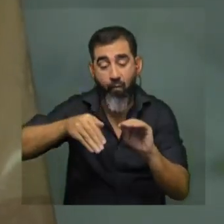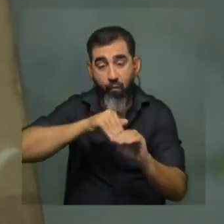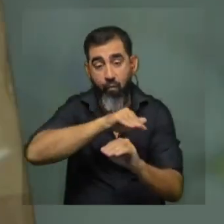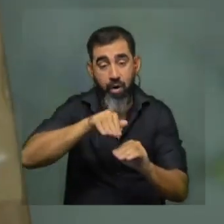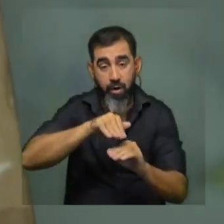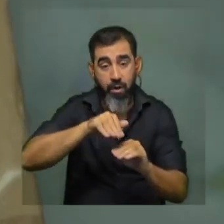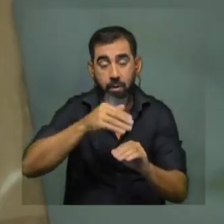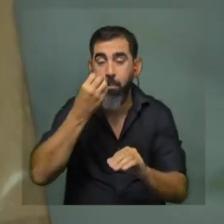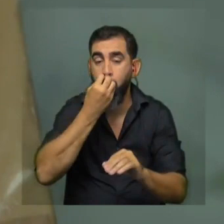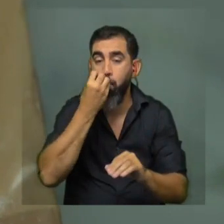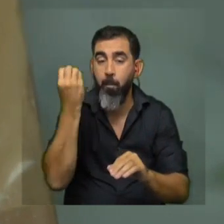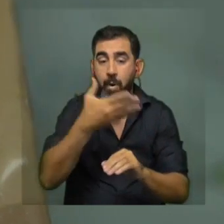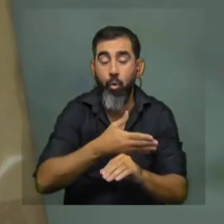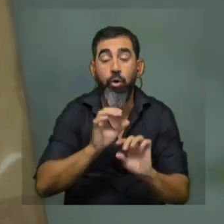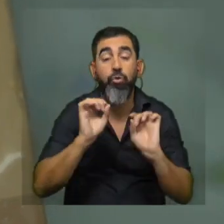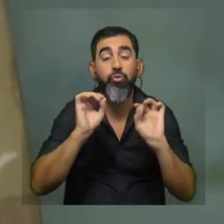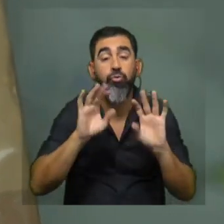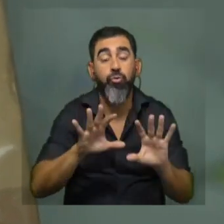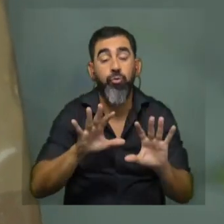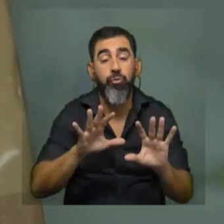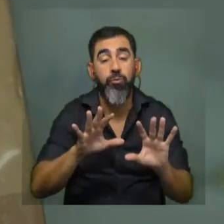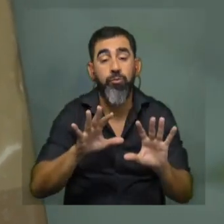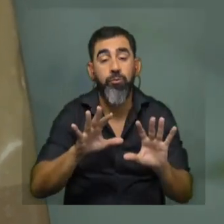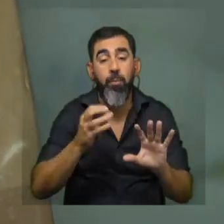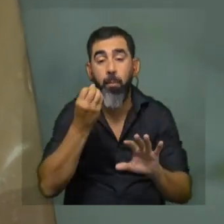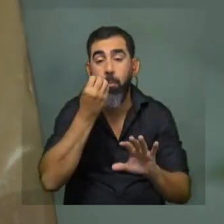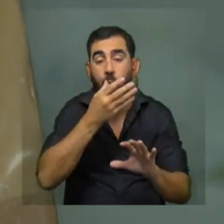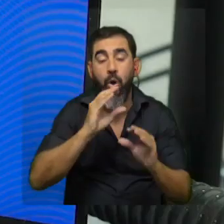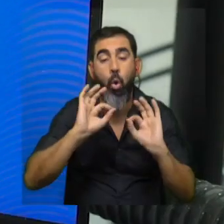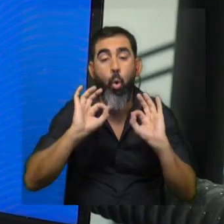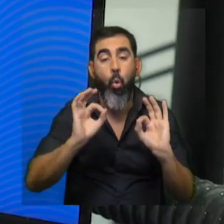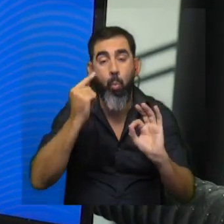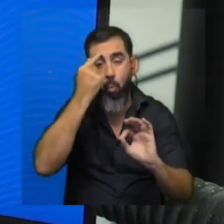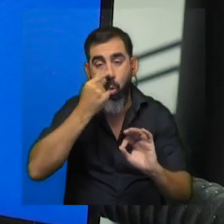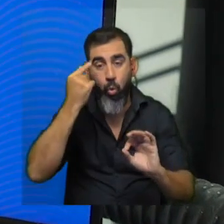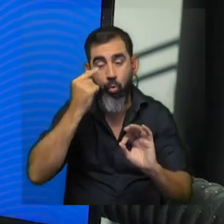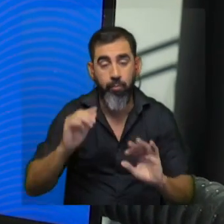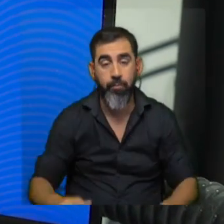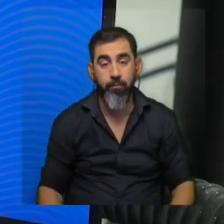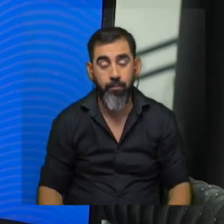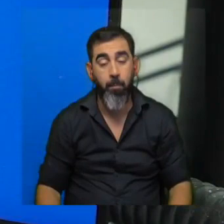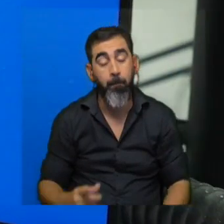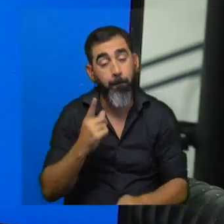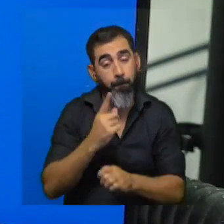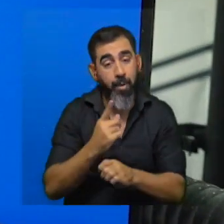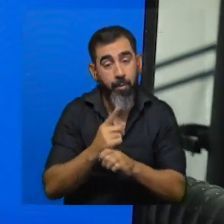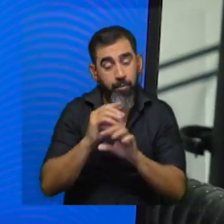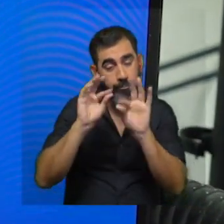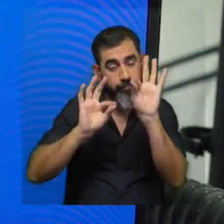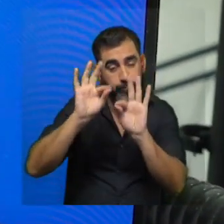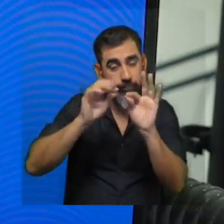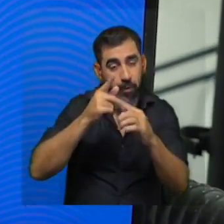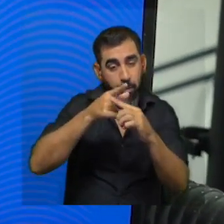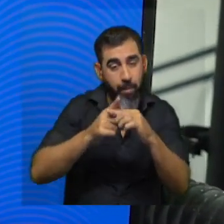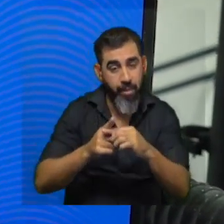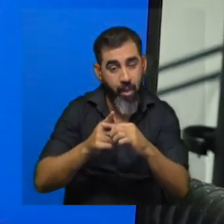mejoran para mejorar la comodidad entonces primero los cálculos centrales y